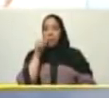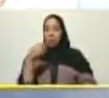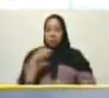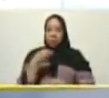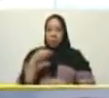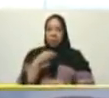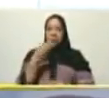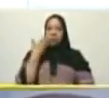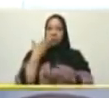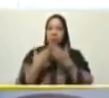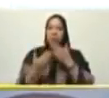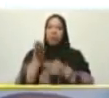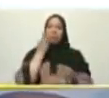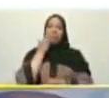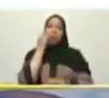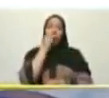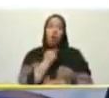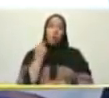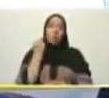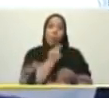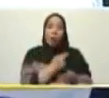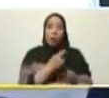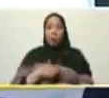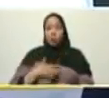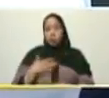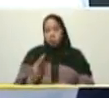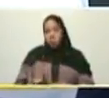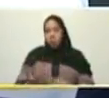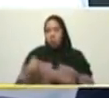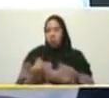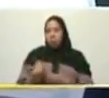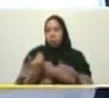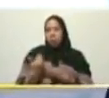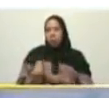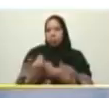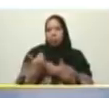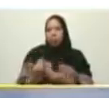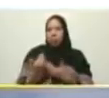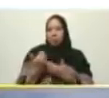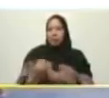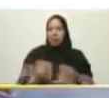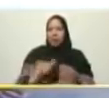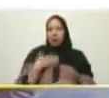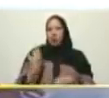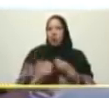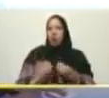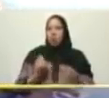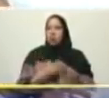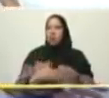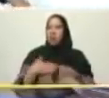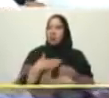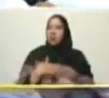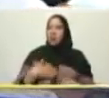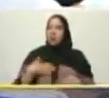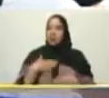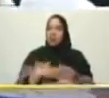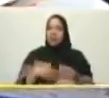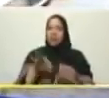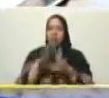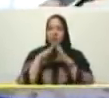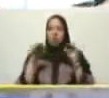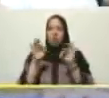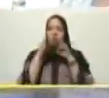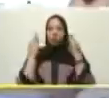verdad ya que la mamá está ocupada aquí no puede dar la tetica pero Wendy como te sientes de darle un mensaje a toda Venezuela